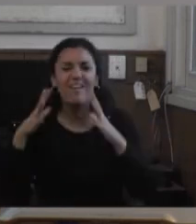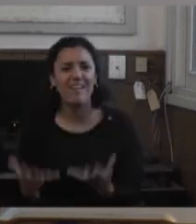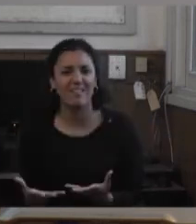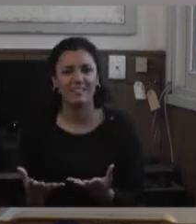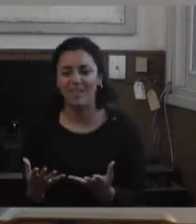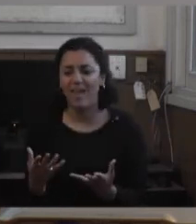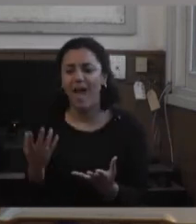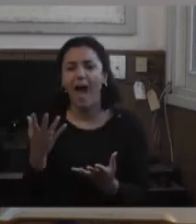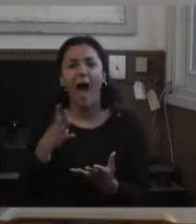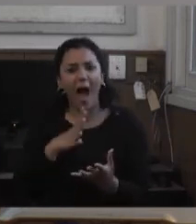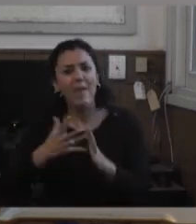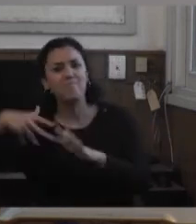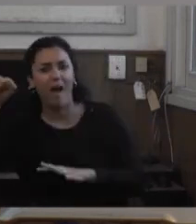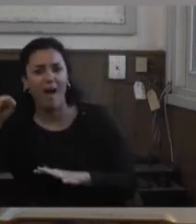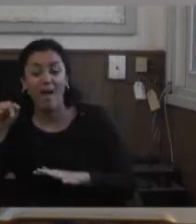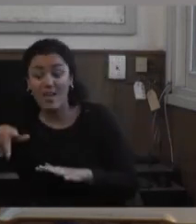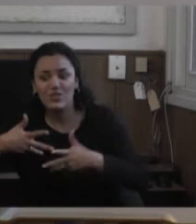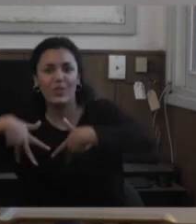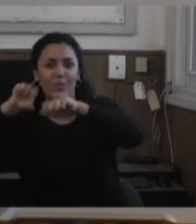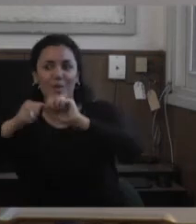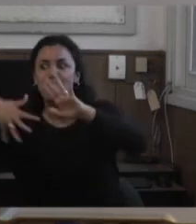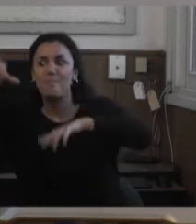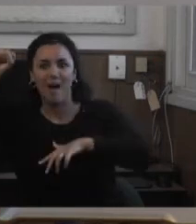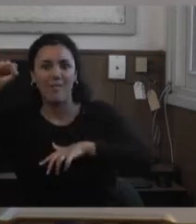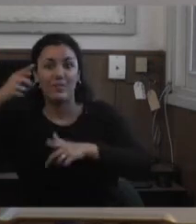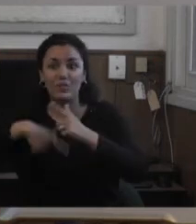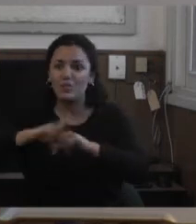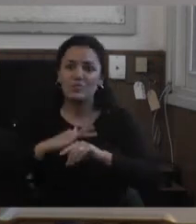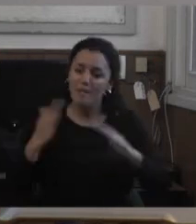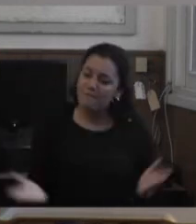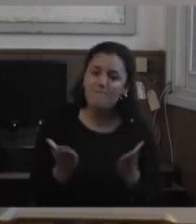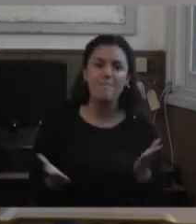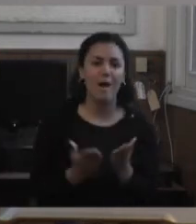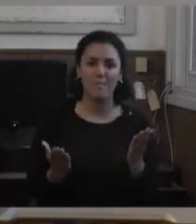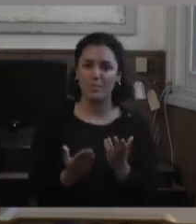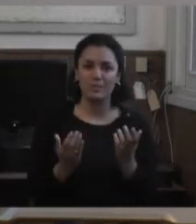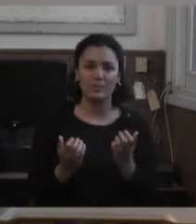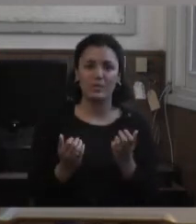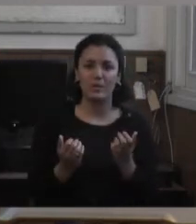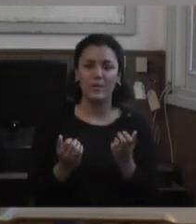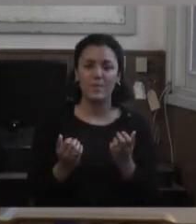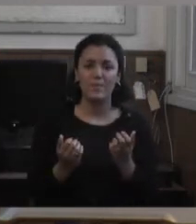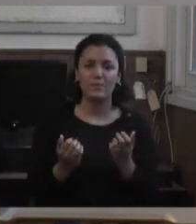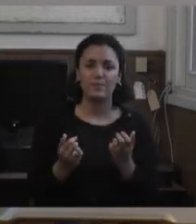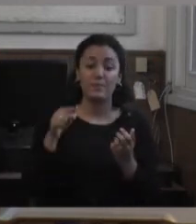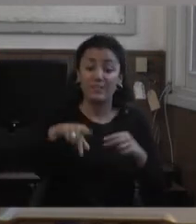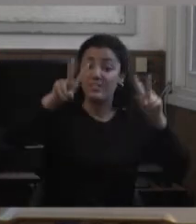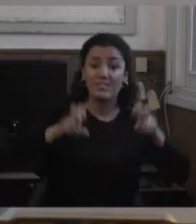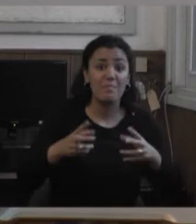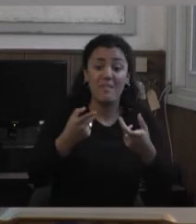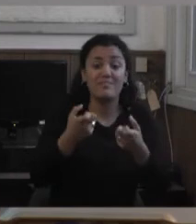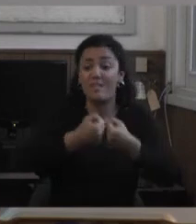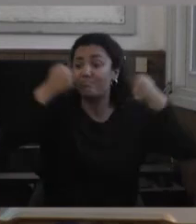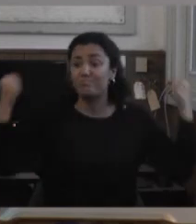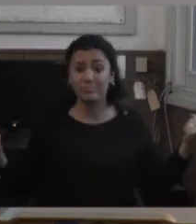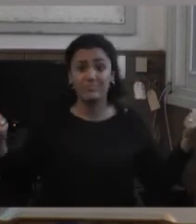más gente que no sepa de discapacidad y que se anime en todo lo que haga abrir el juego a más personas y no seguir haciendo